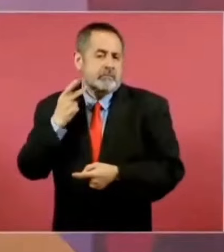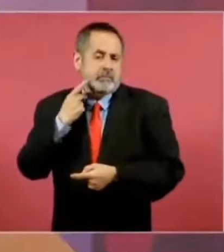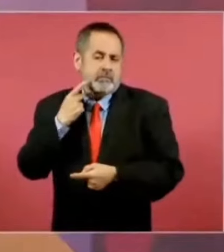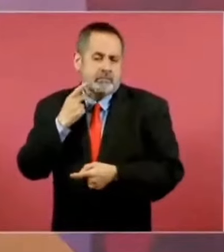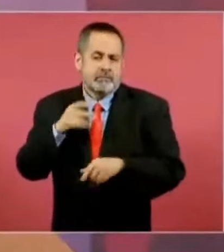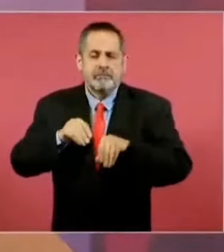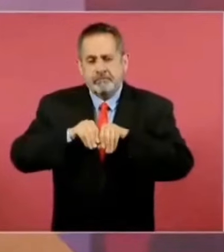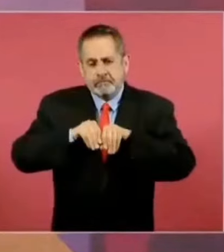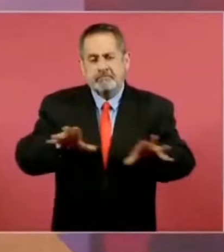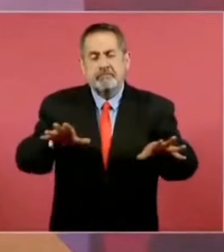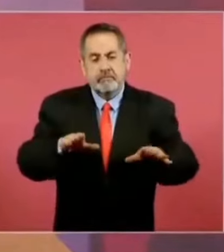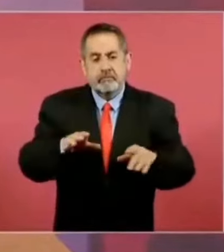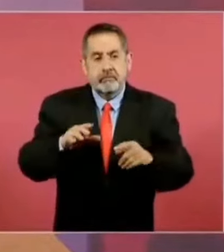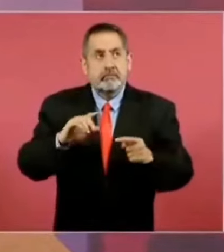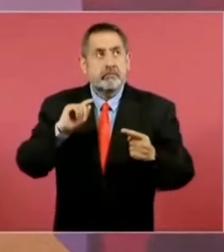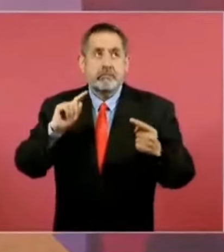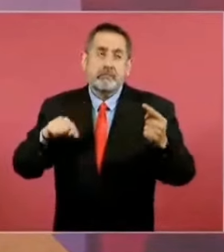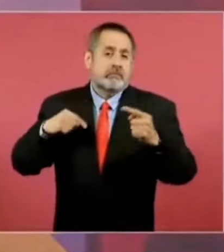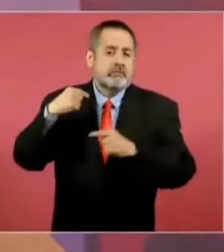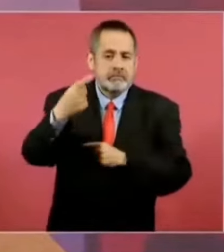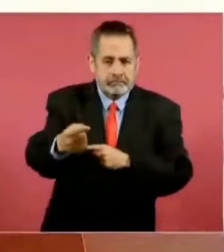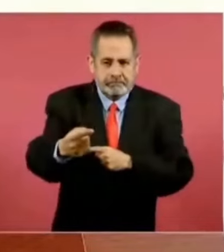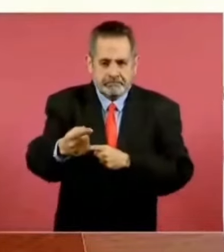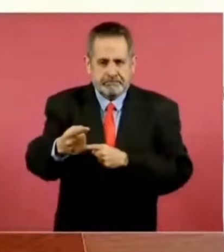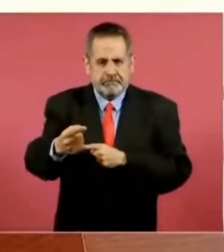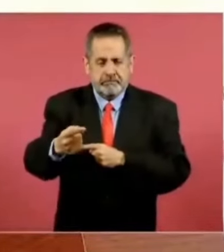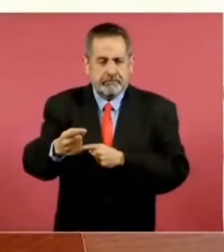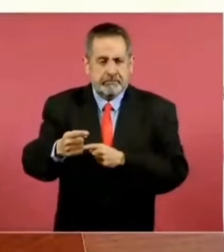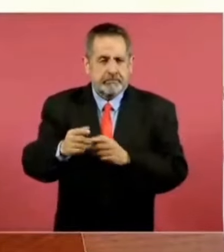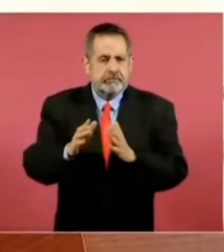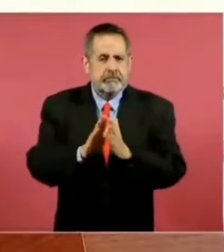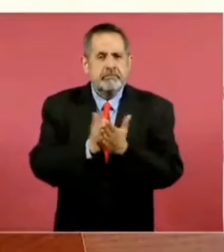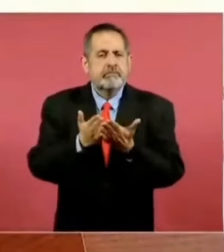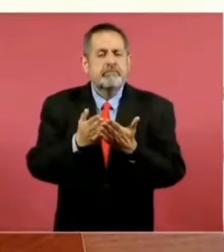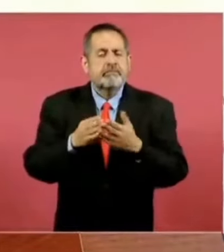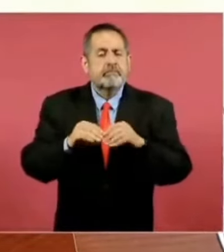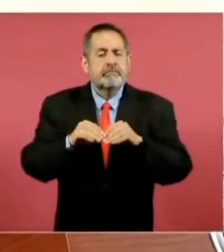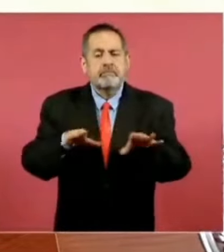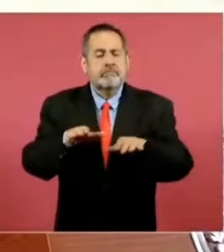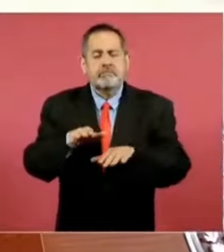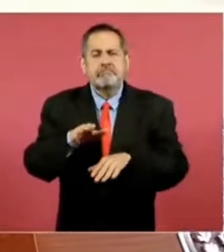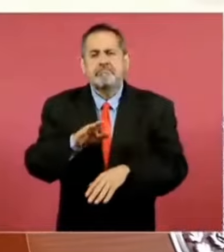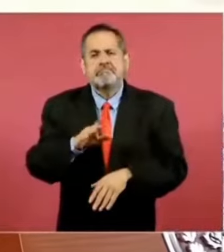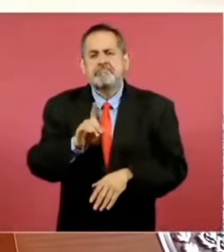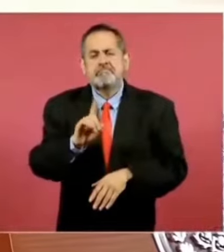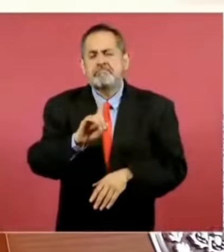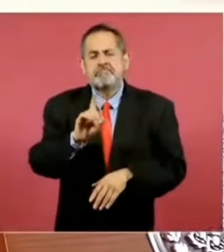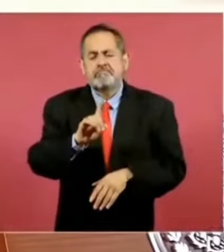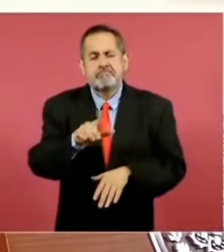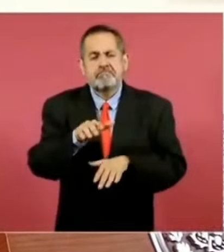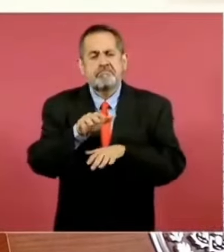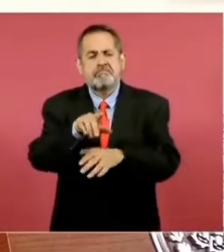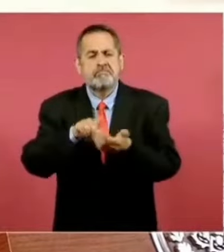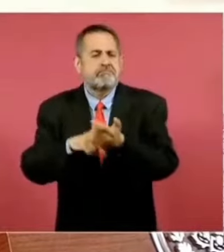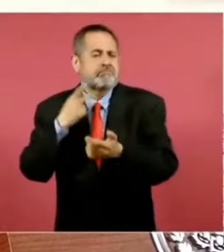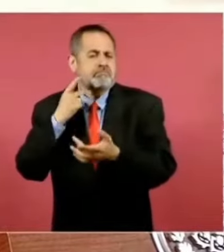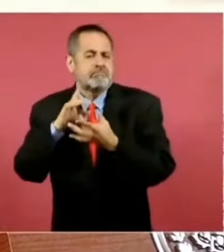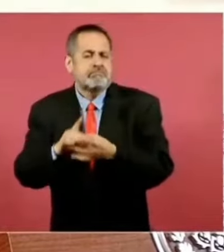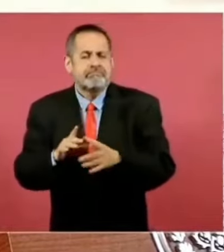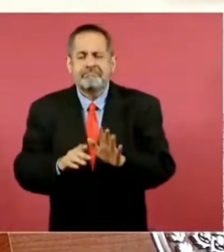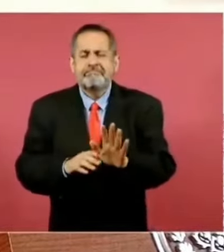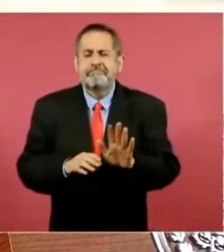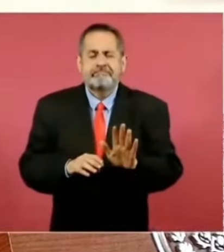y después ya no es sobre la política